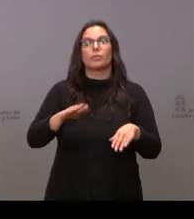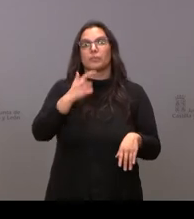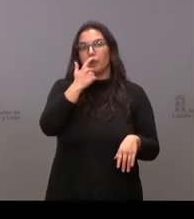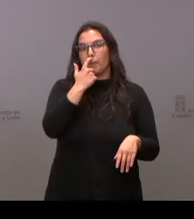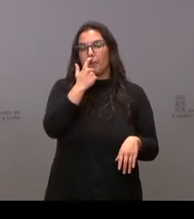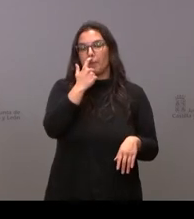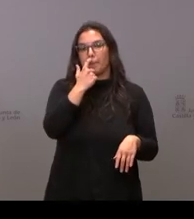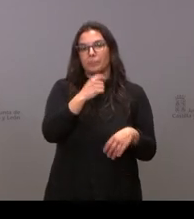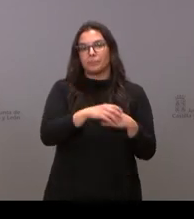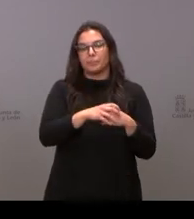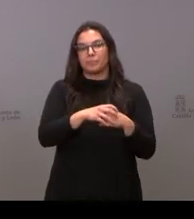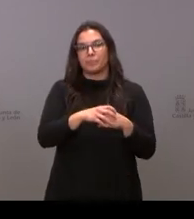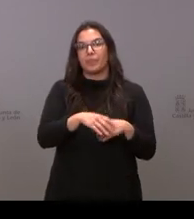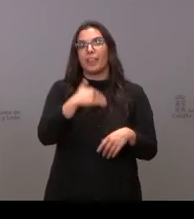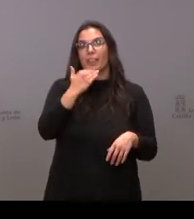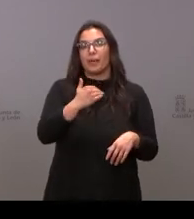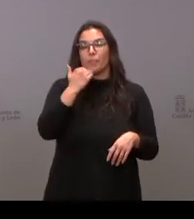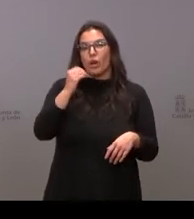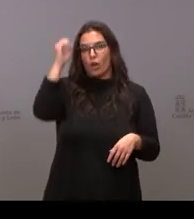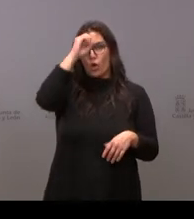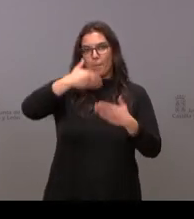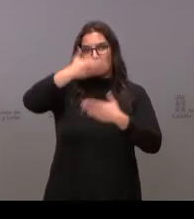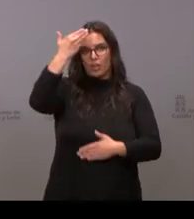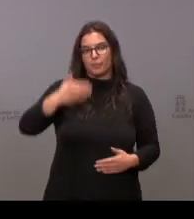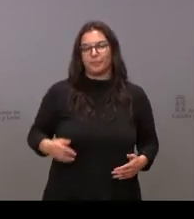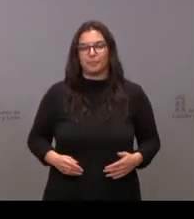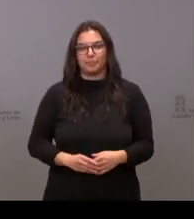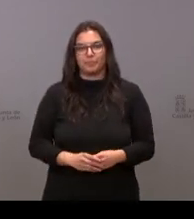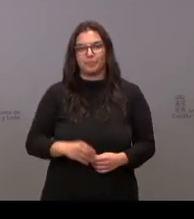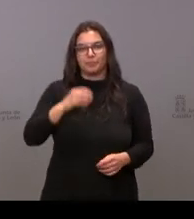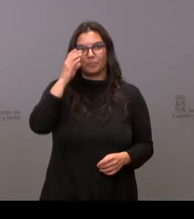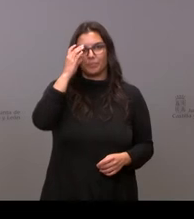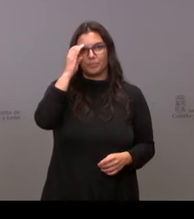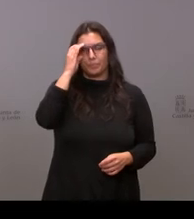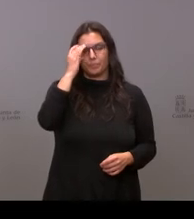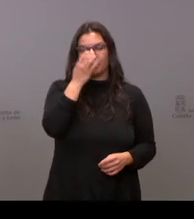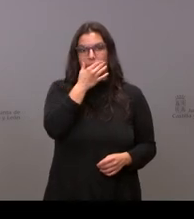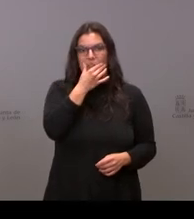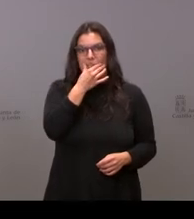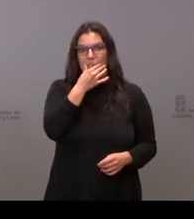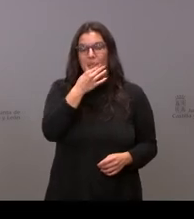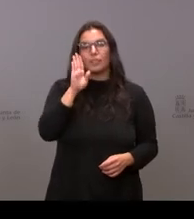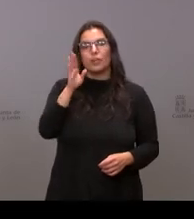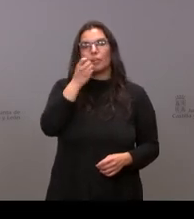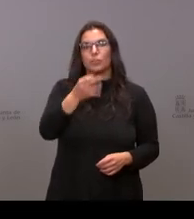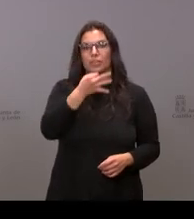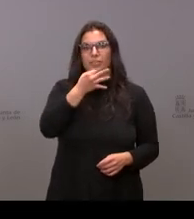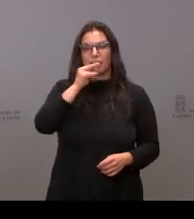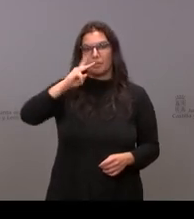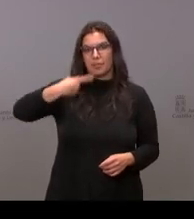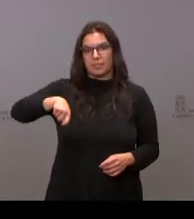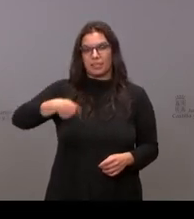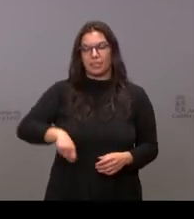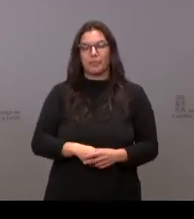siguen por videoconferencia en Zamora con la opinión. Luis Garrido, cuando quieras. Hola, buenas tardes, vicepresidente.